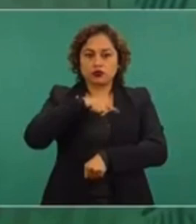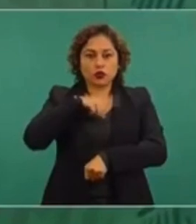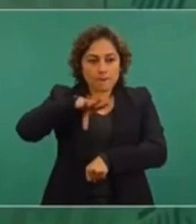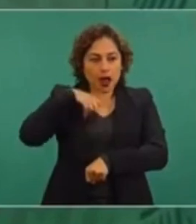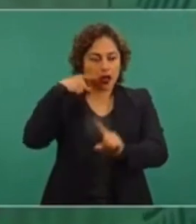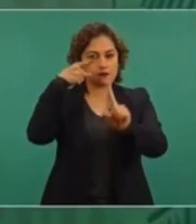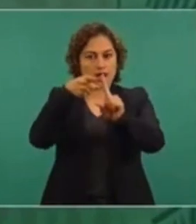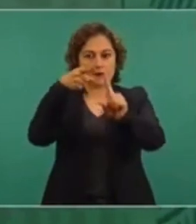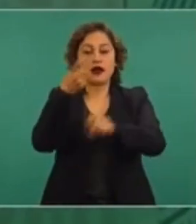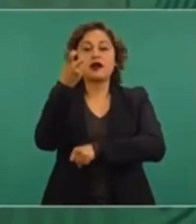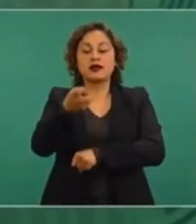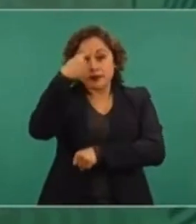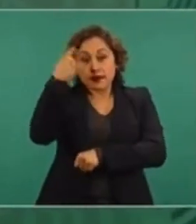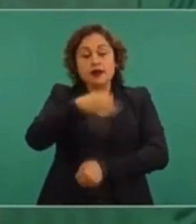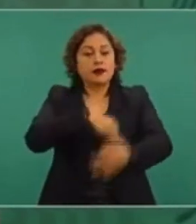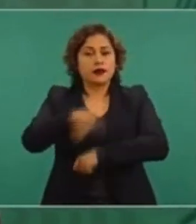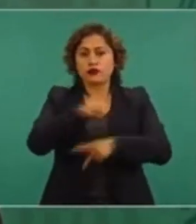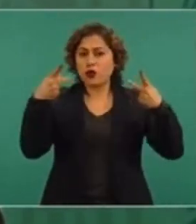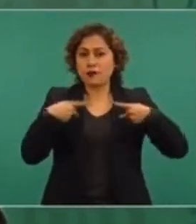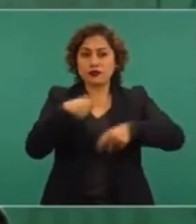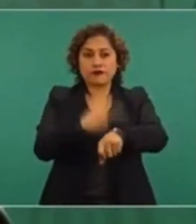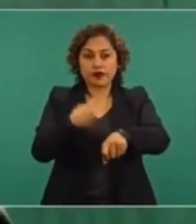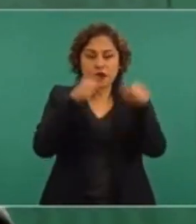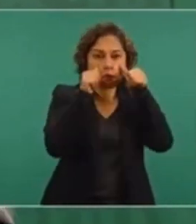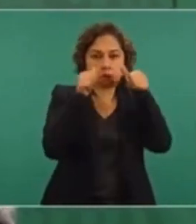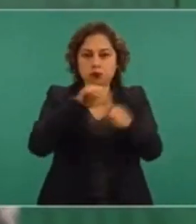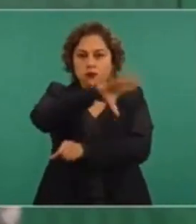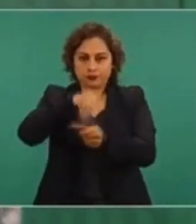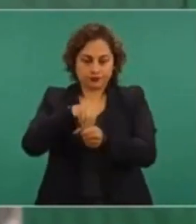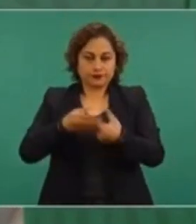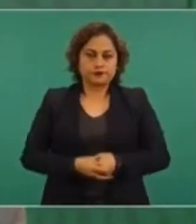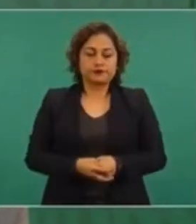de que todos los enfermos sean atendidos.